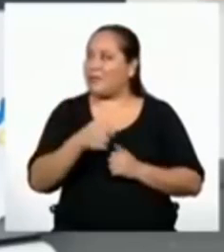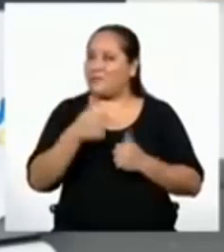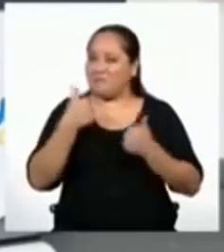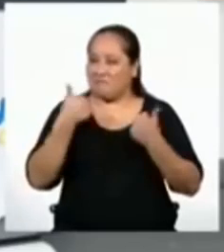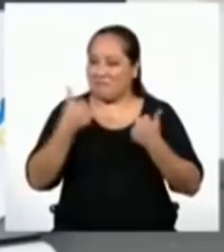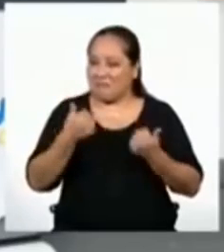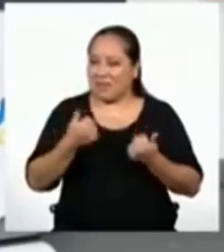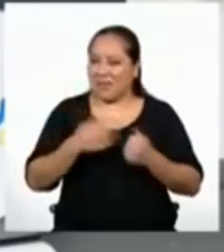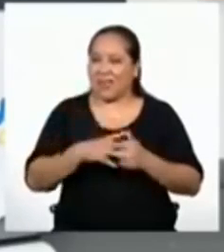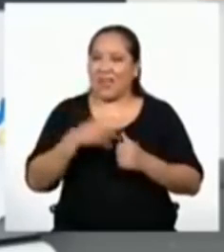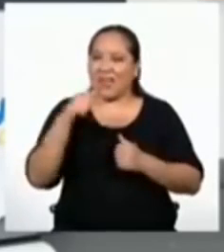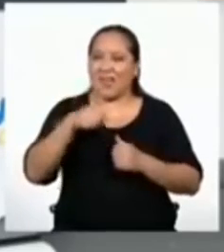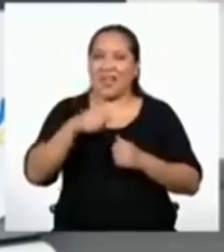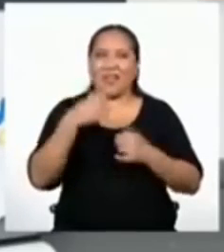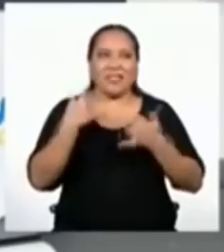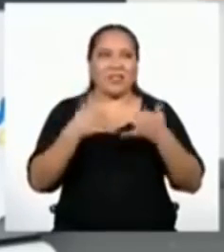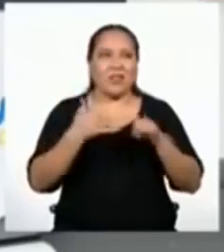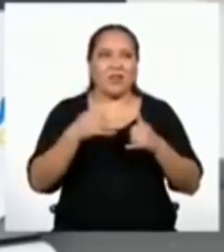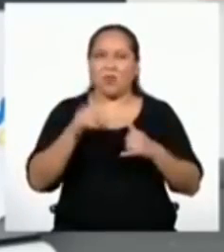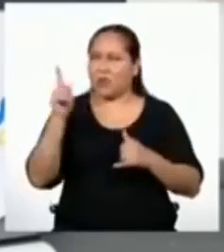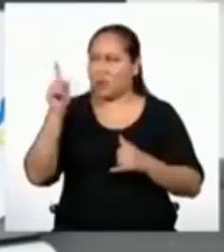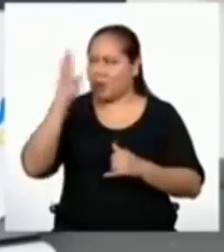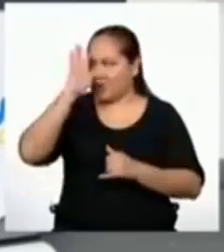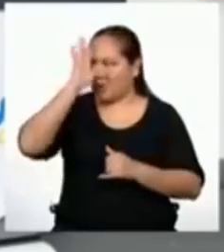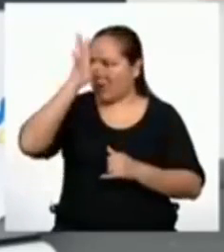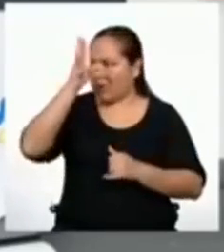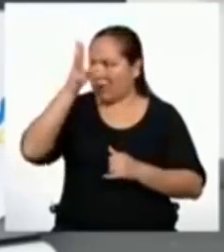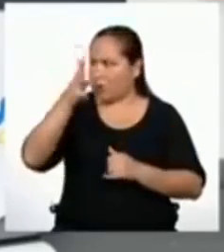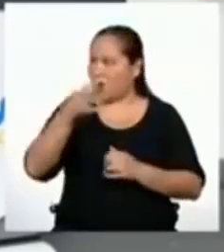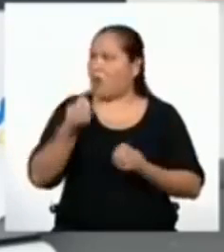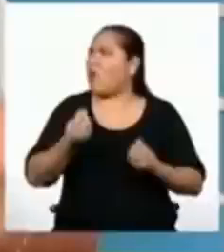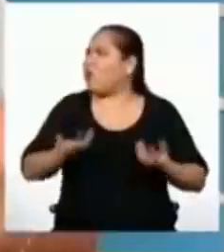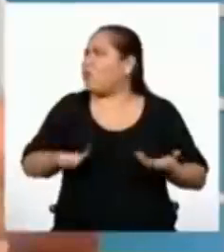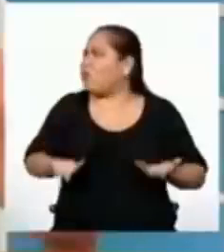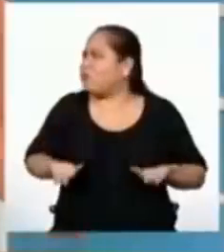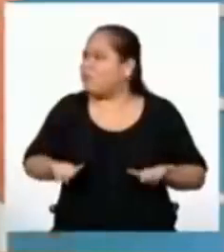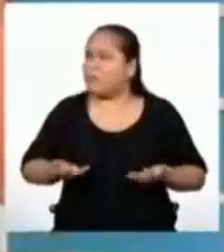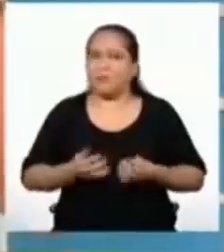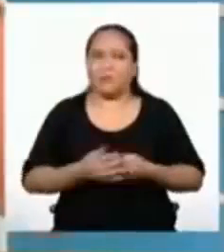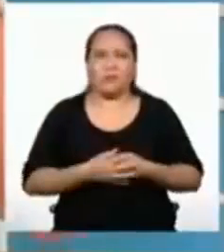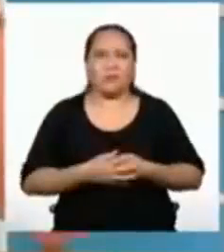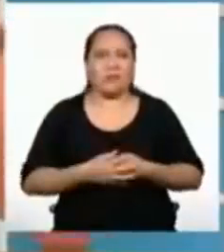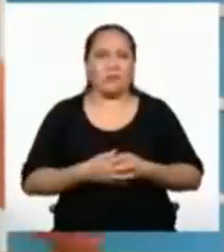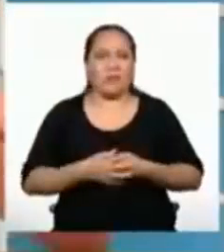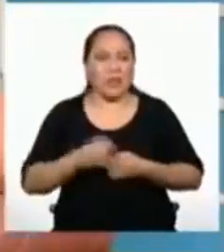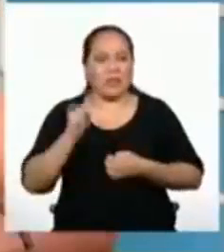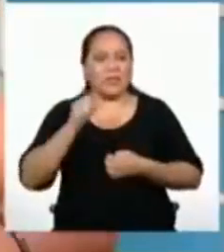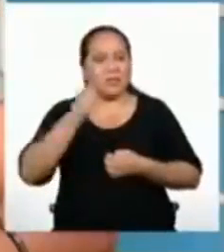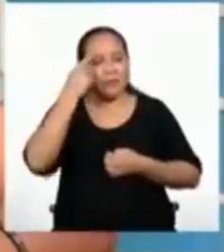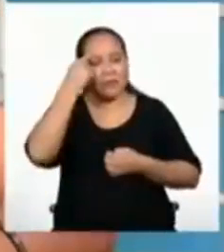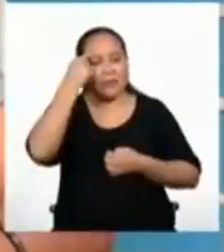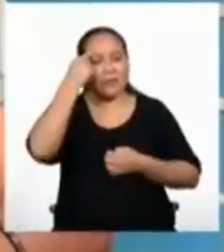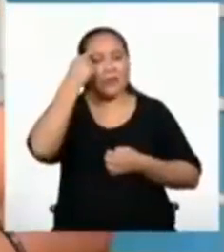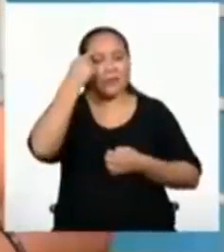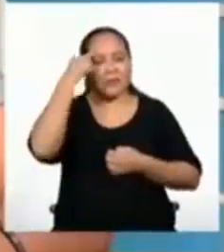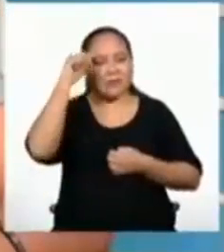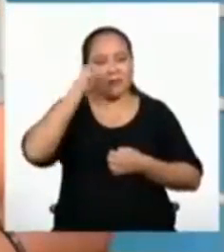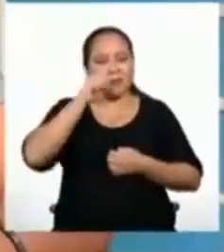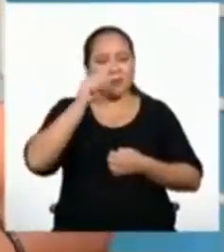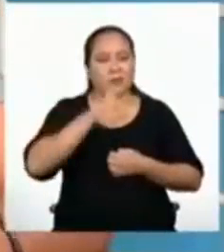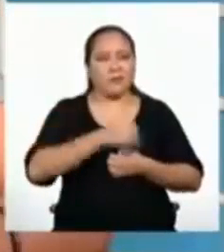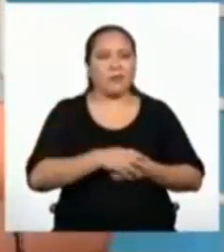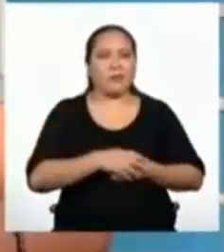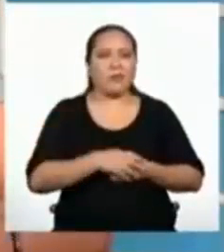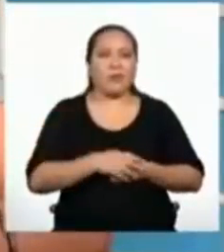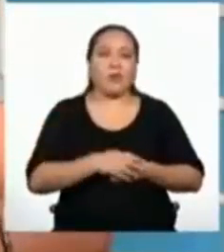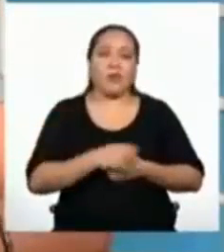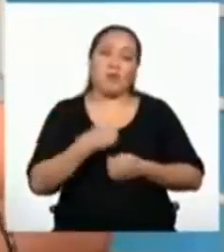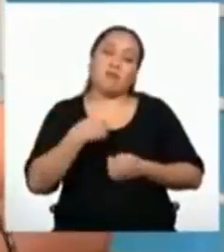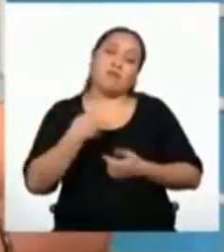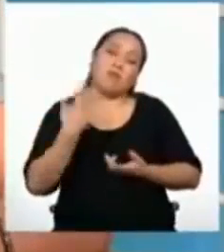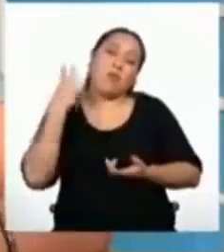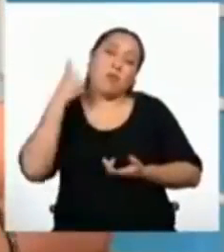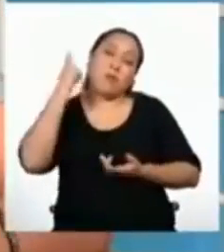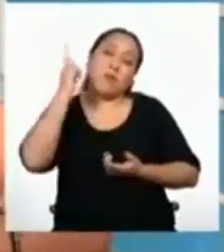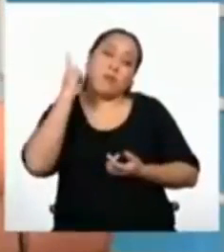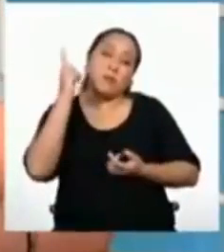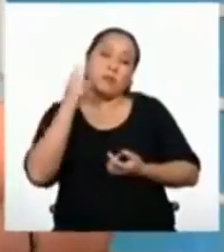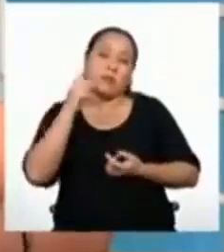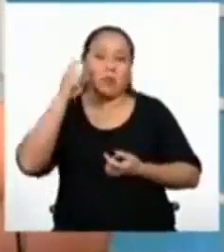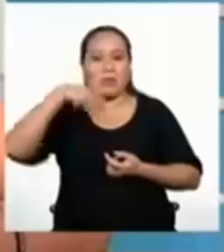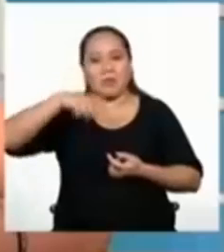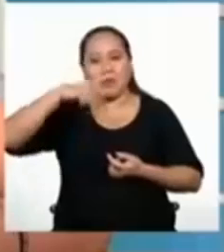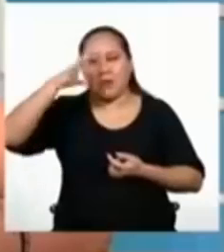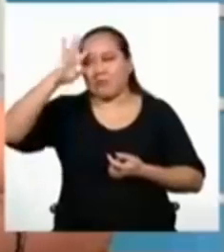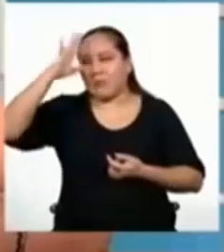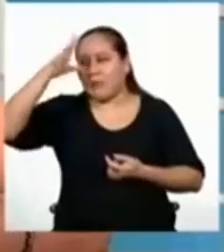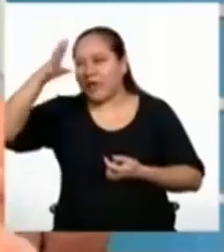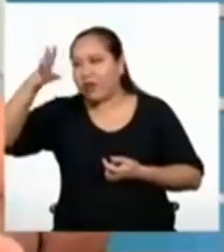genial. ¿Este juego se lo inventó usted o cómo fue? De mi imaginación, Yaremis. Uno como profesor tiene que